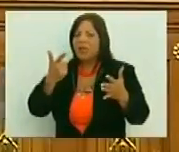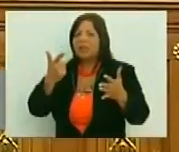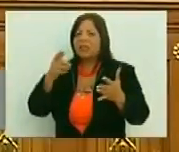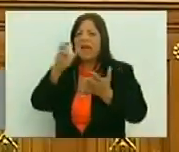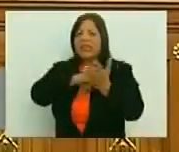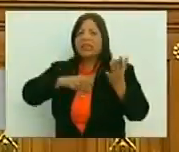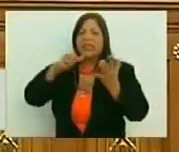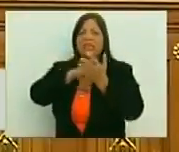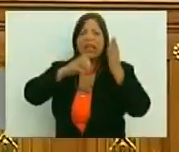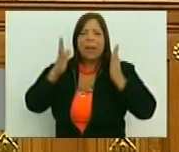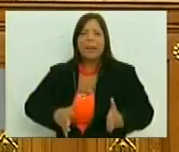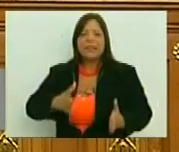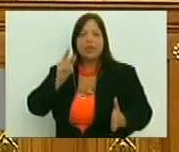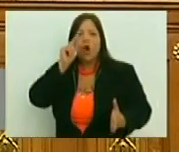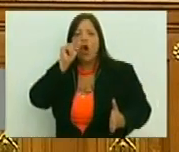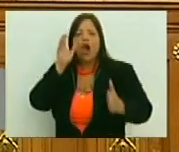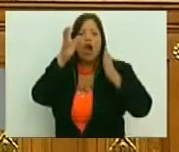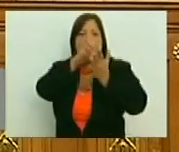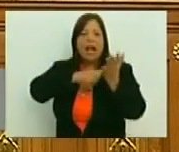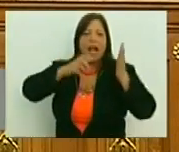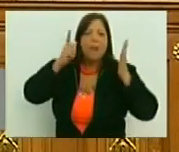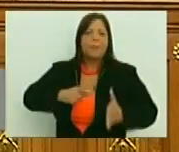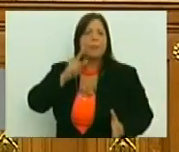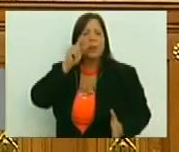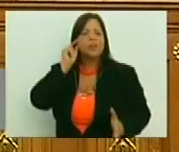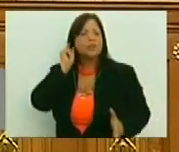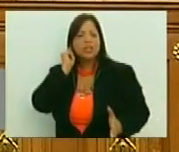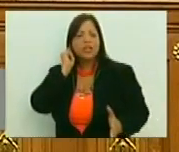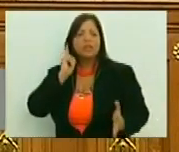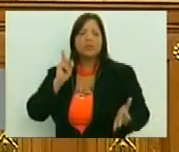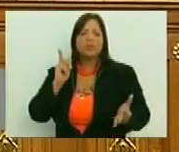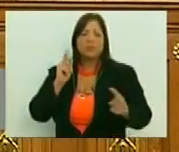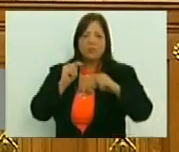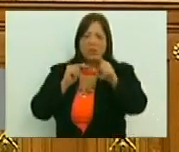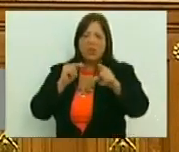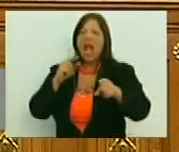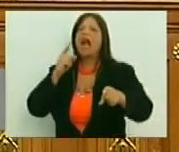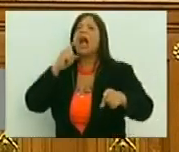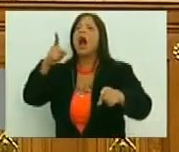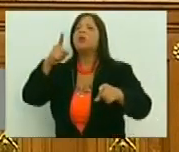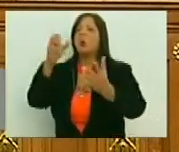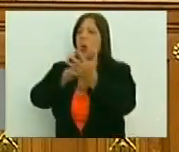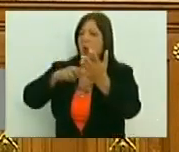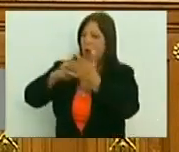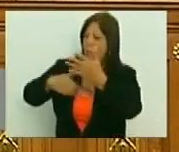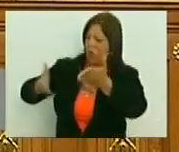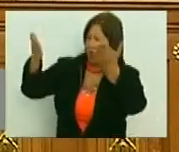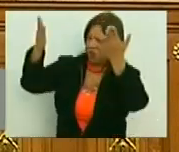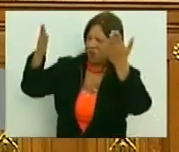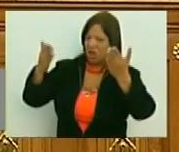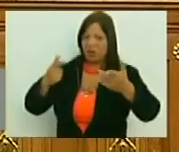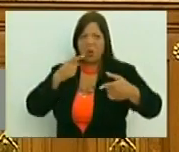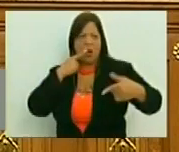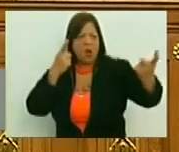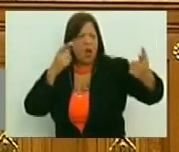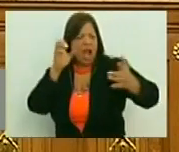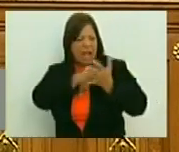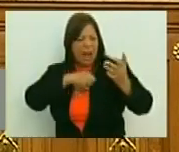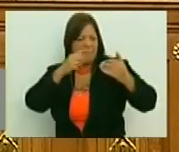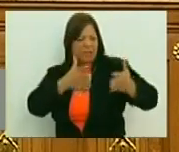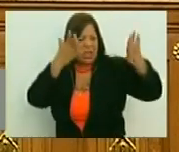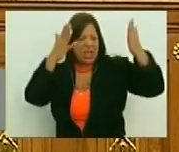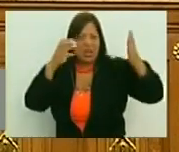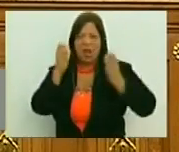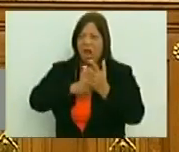campesina, de ser campesino, ¿no te acuerdas, cuando decían camporuso, no salían, ese es un camporuso, y uno